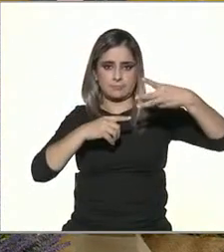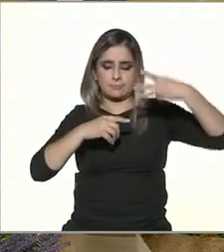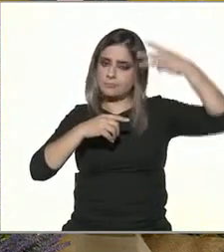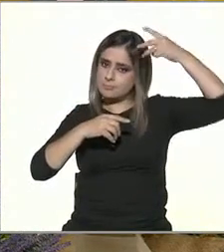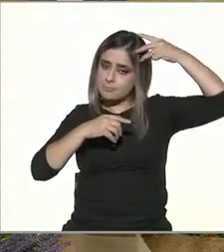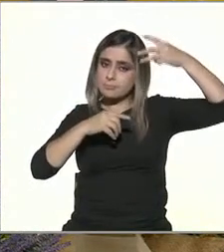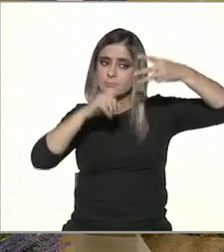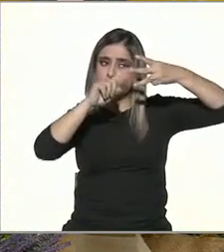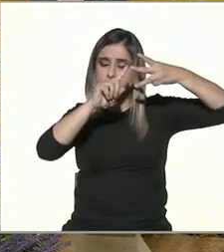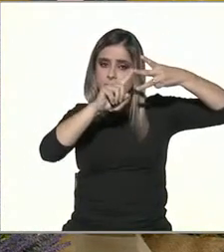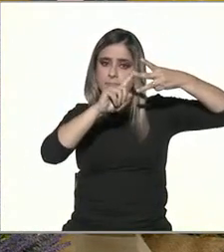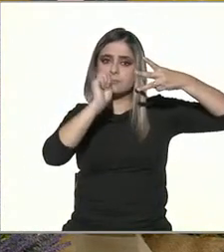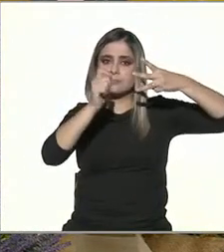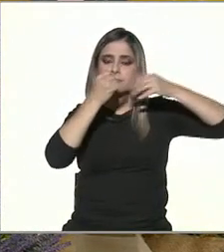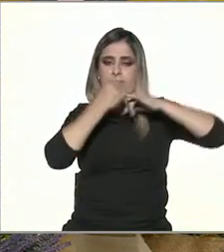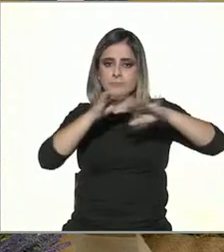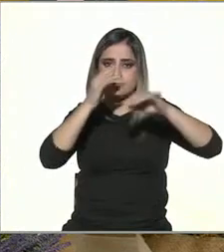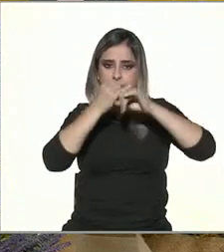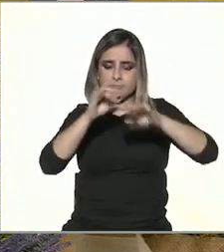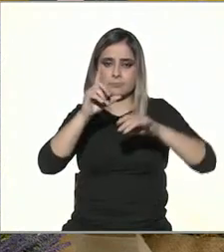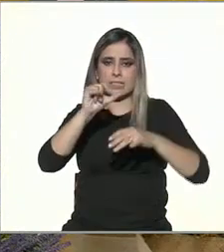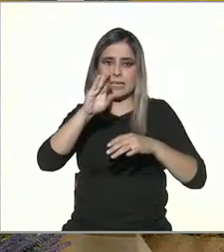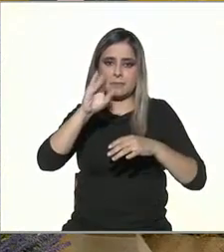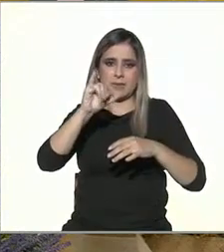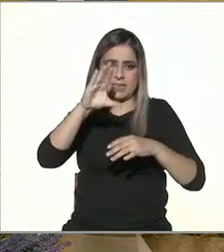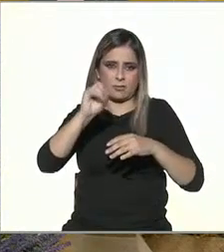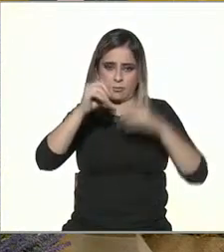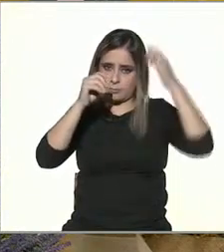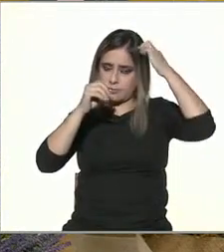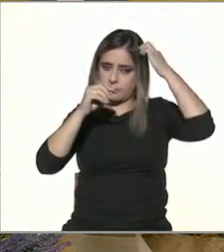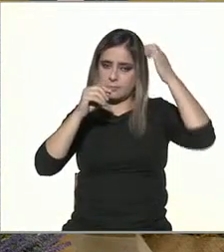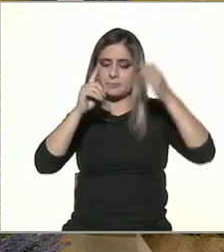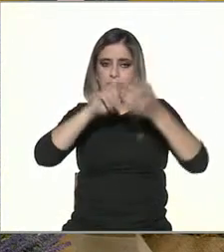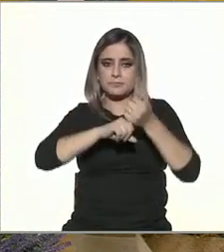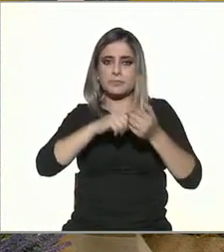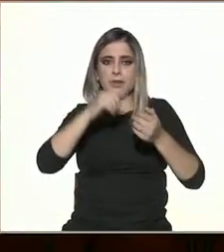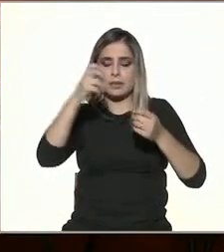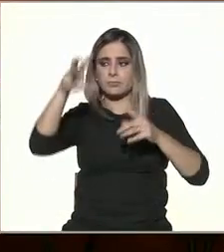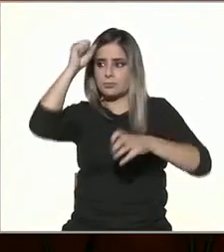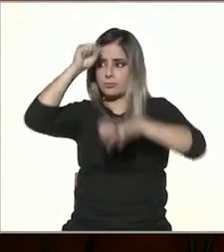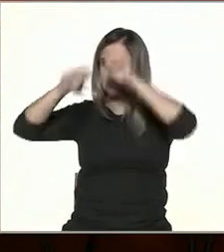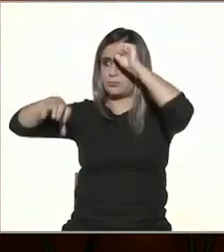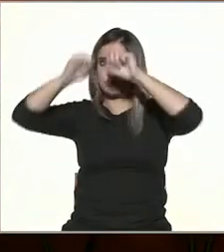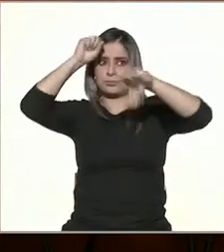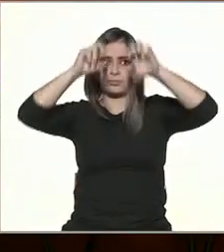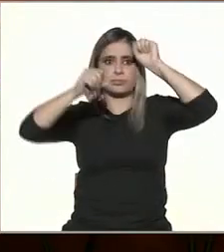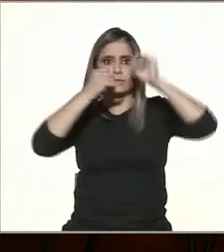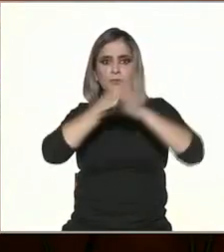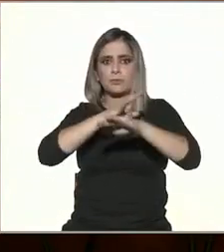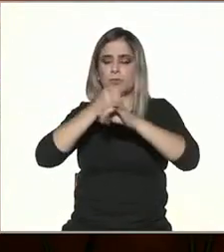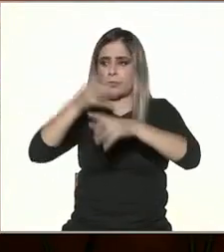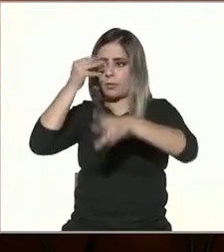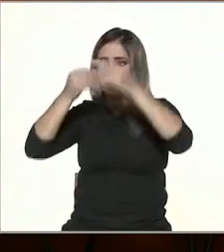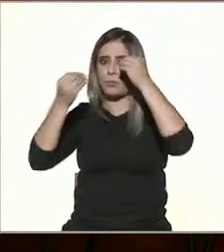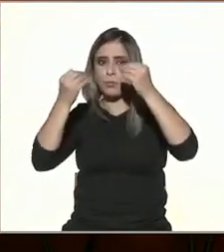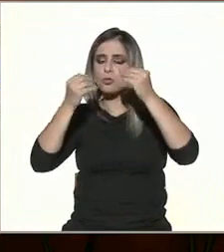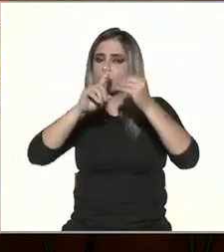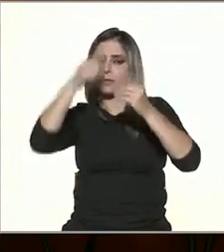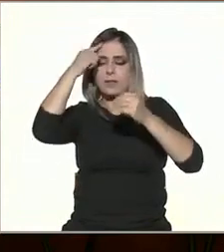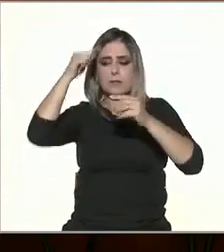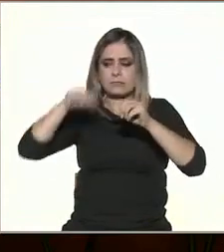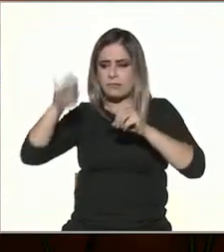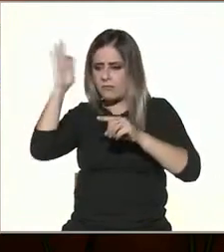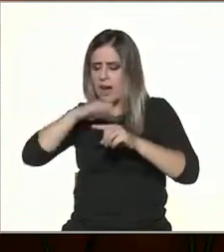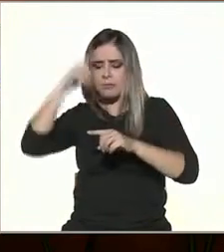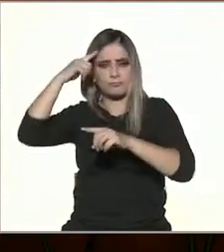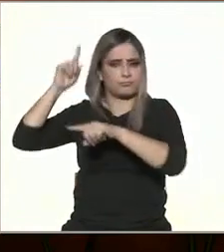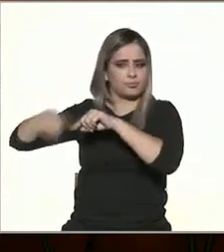encarga de recibir información, el límbico y creo que sí vivimos una época de saturación del límbico, hay demasiada información, hay que filtrar, ¿no? Pero